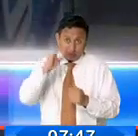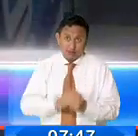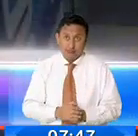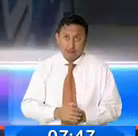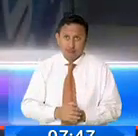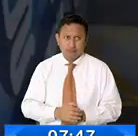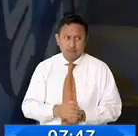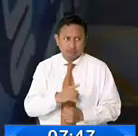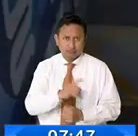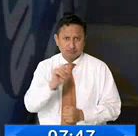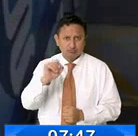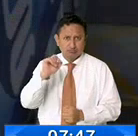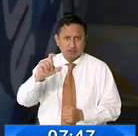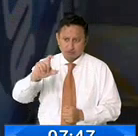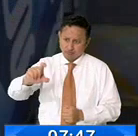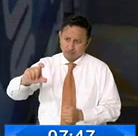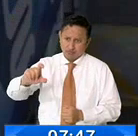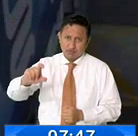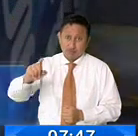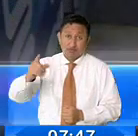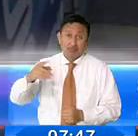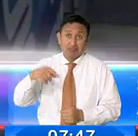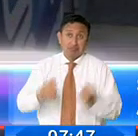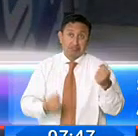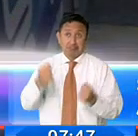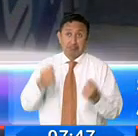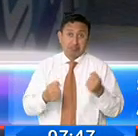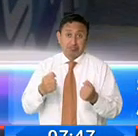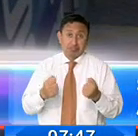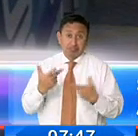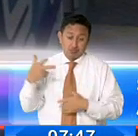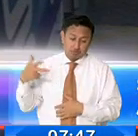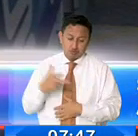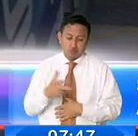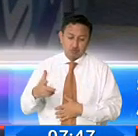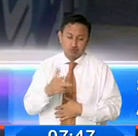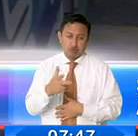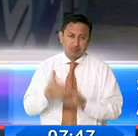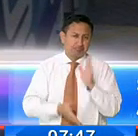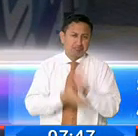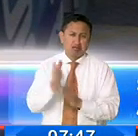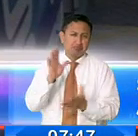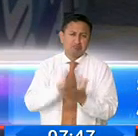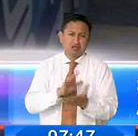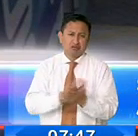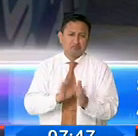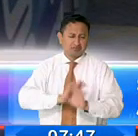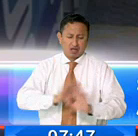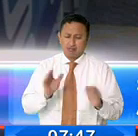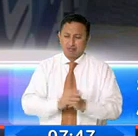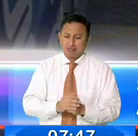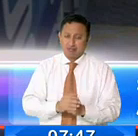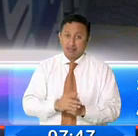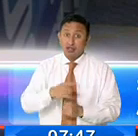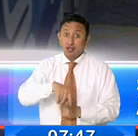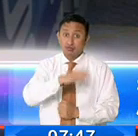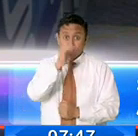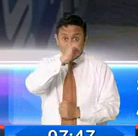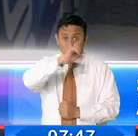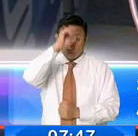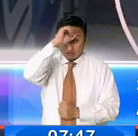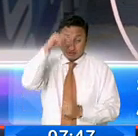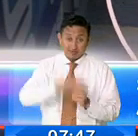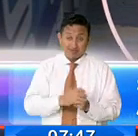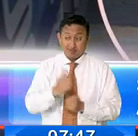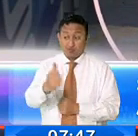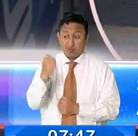semejante cantidad de dinero en efectivo, se subieron al vehículo en el que se movilizaban, se fueron sin contratiempos, pero lo que nunca se imaginaron